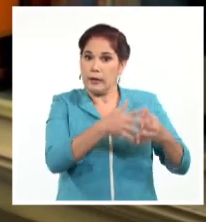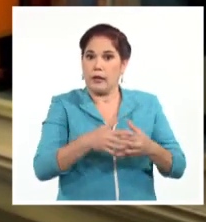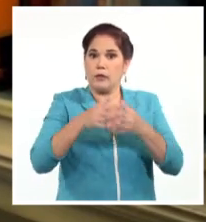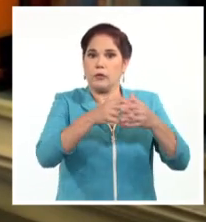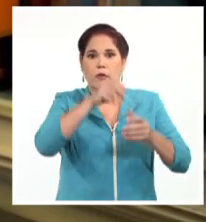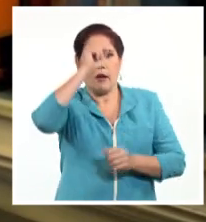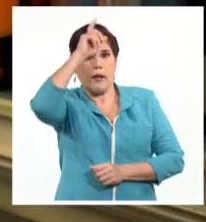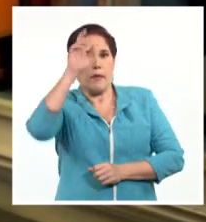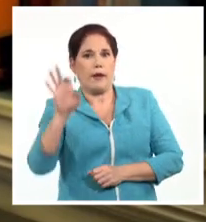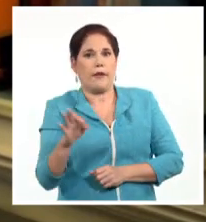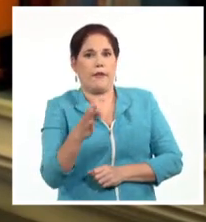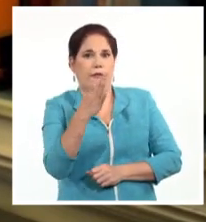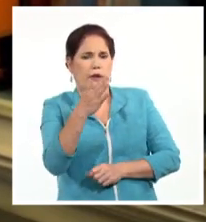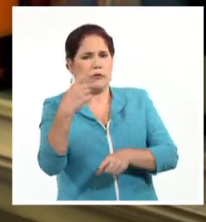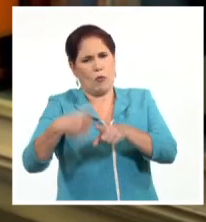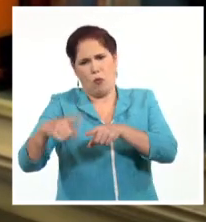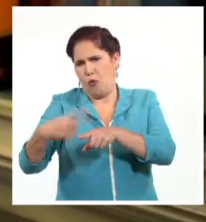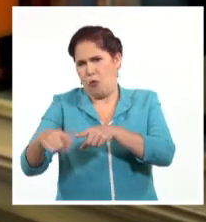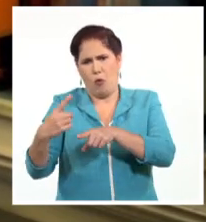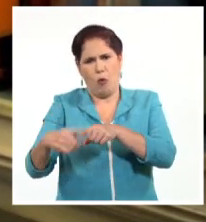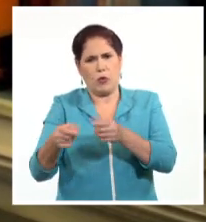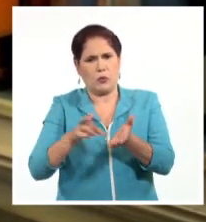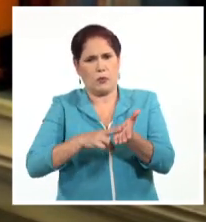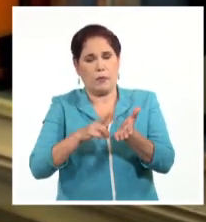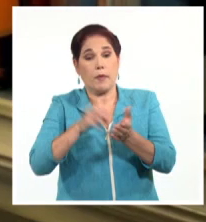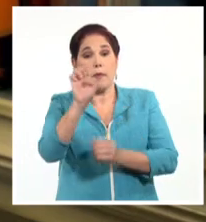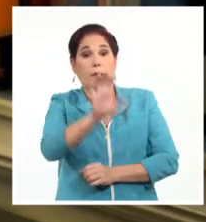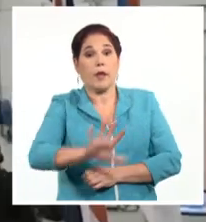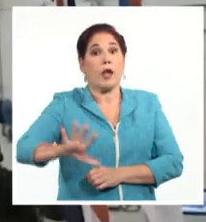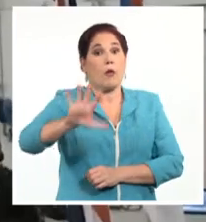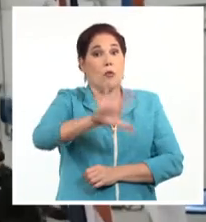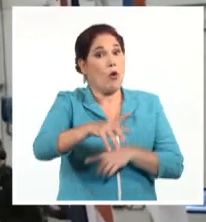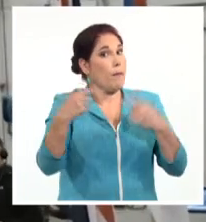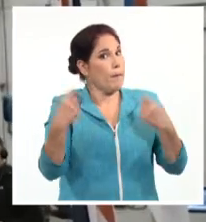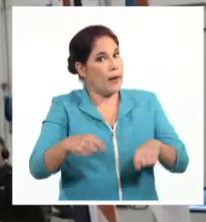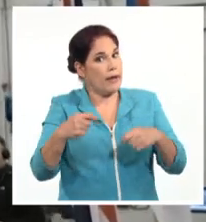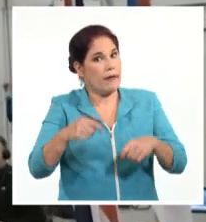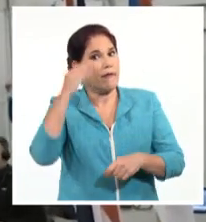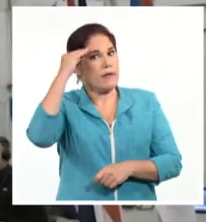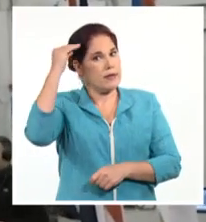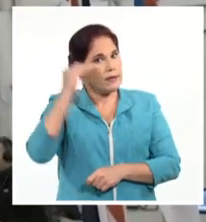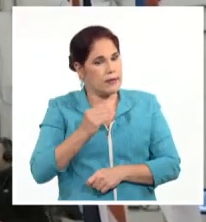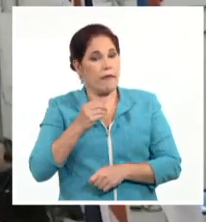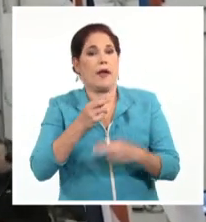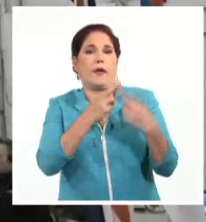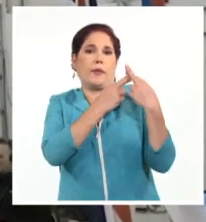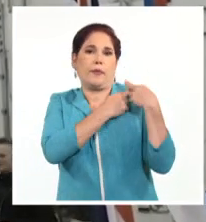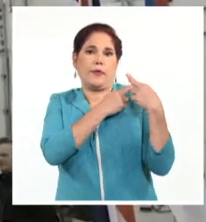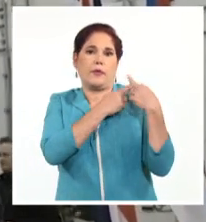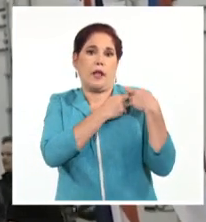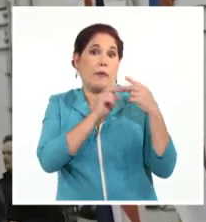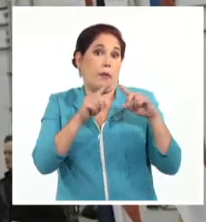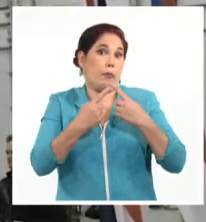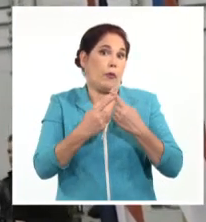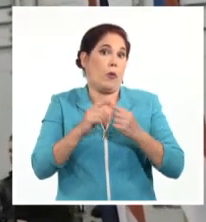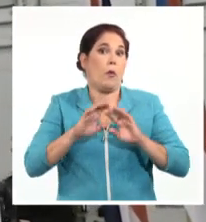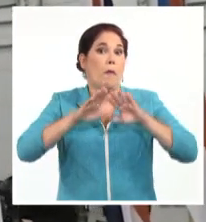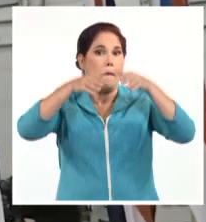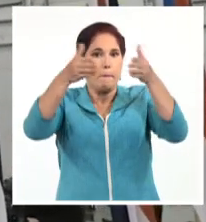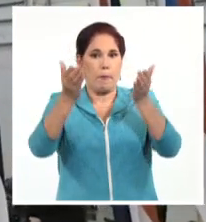Alemania, Francia y otros legislativos europeos deben tener en cuenta su responsabilidad con la humanidad.